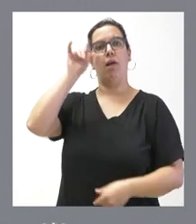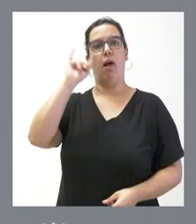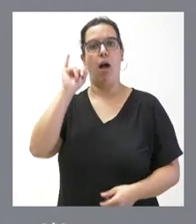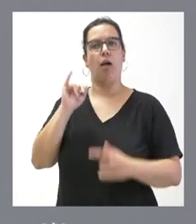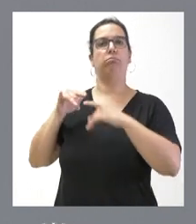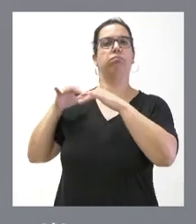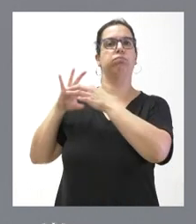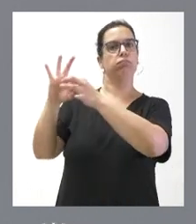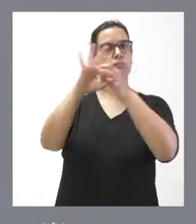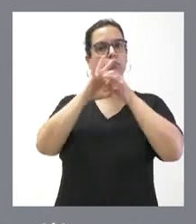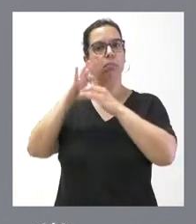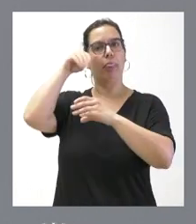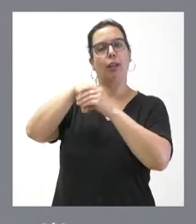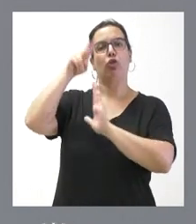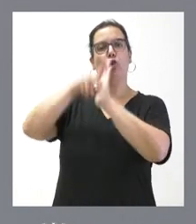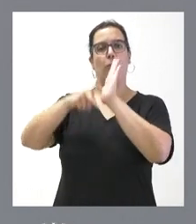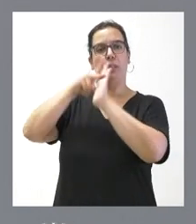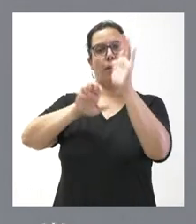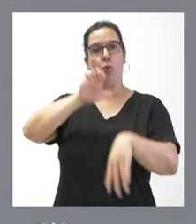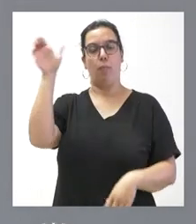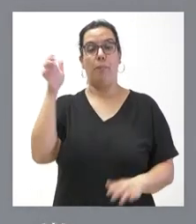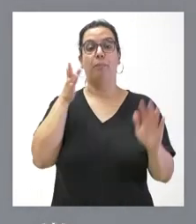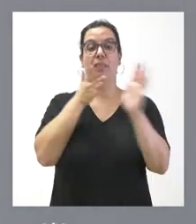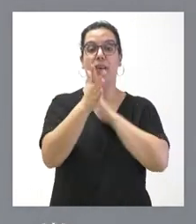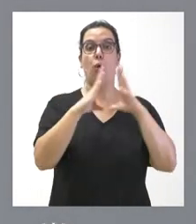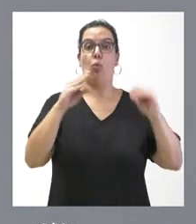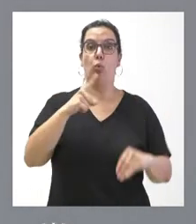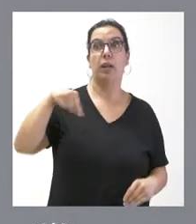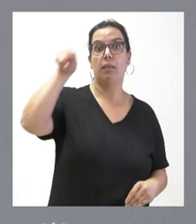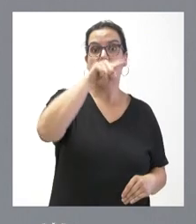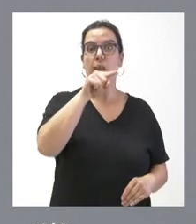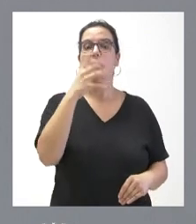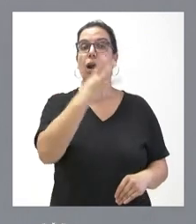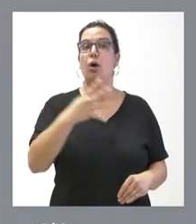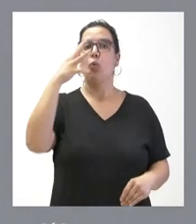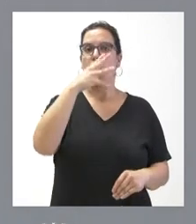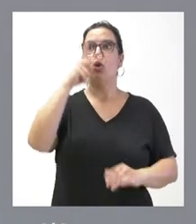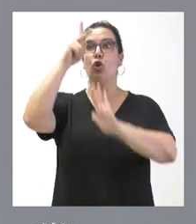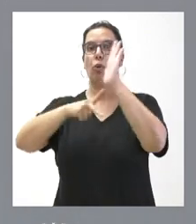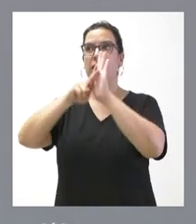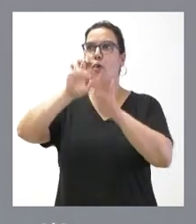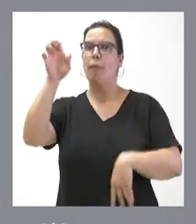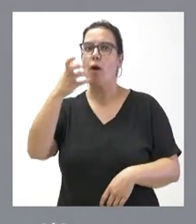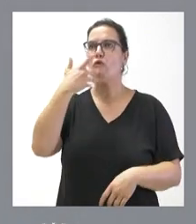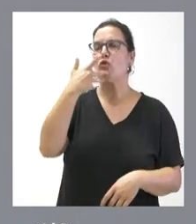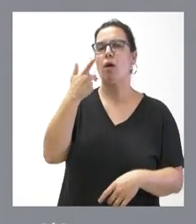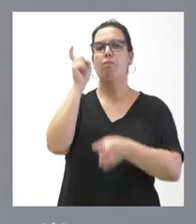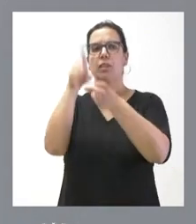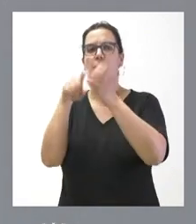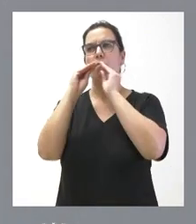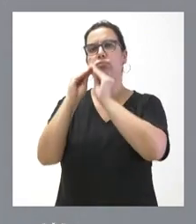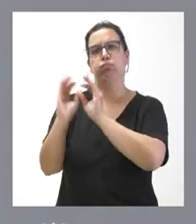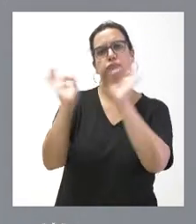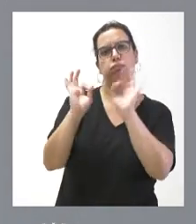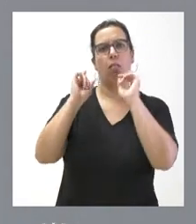posibles dentro de la normativa europea. Nos va a permitir que las universidades sigan esta normativa europea, puedan participar en la elaboración de la misma,